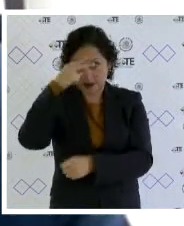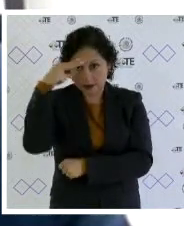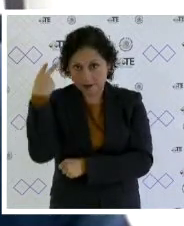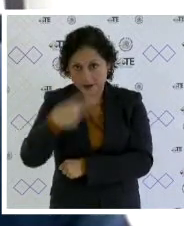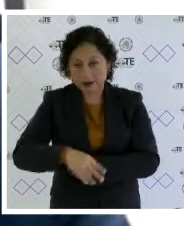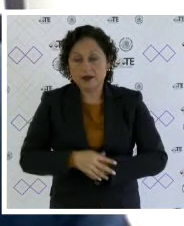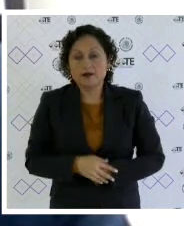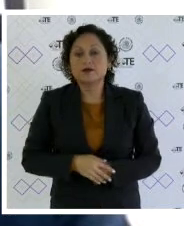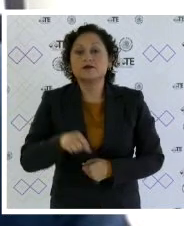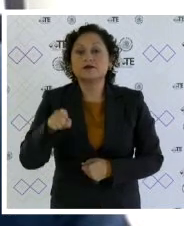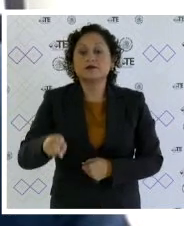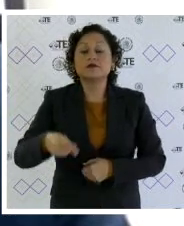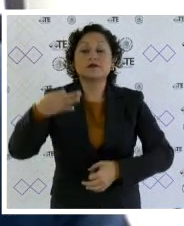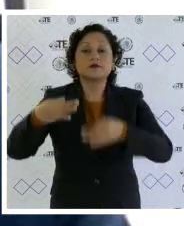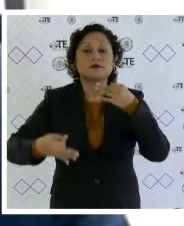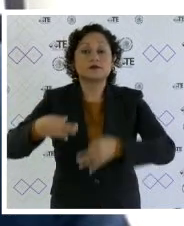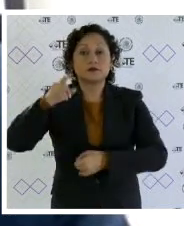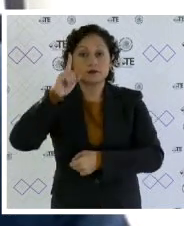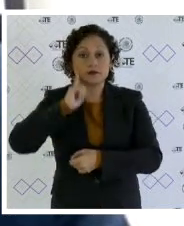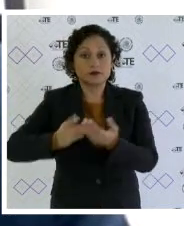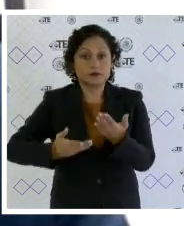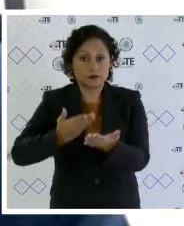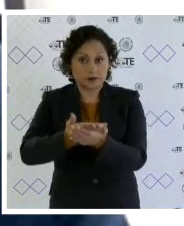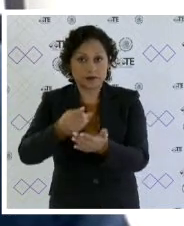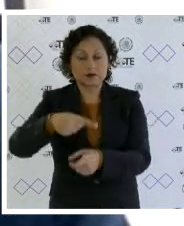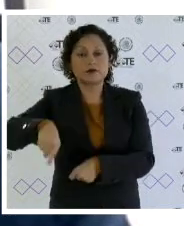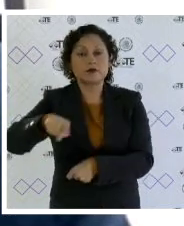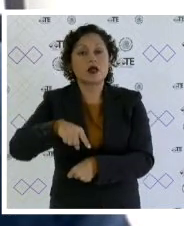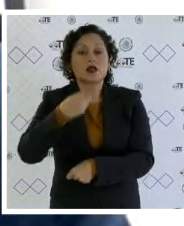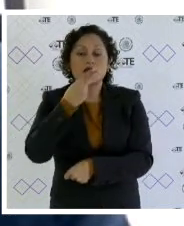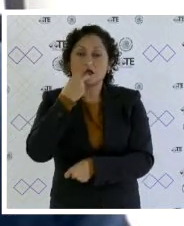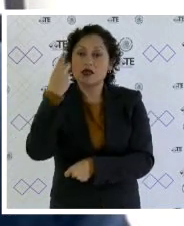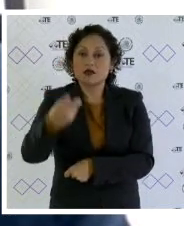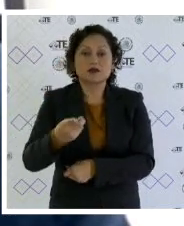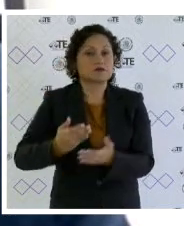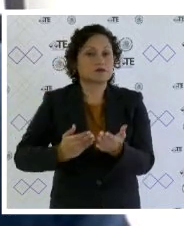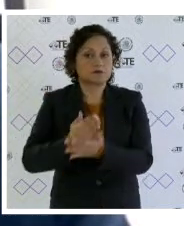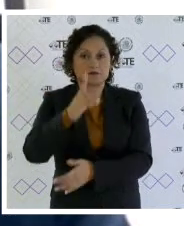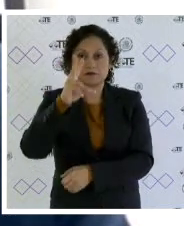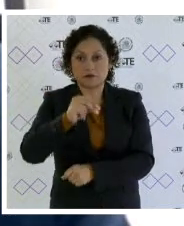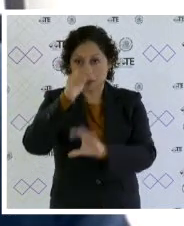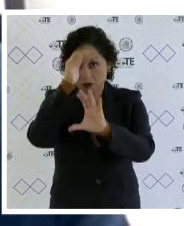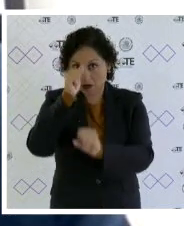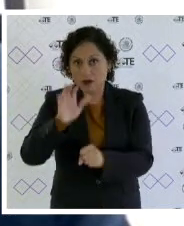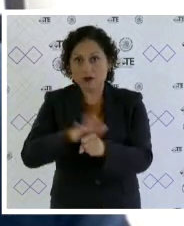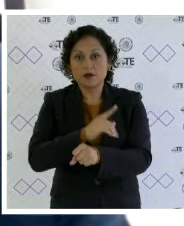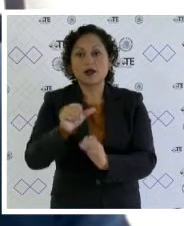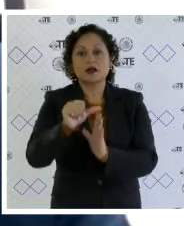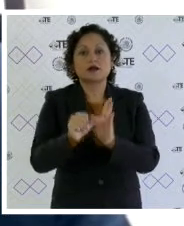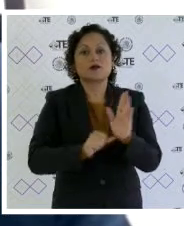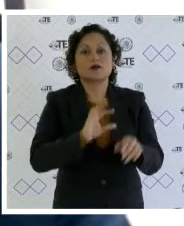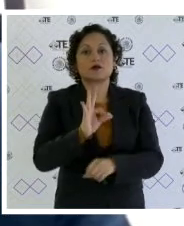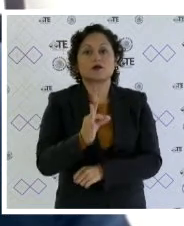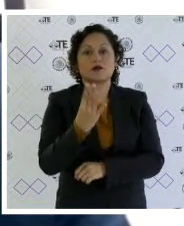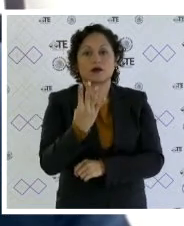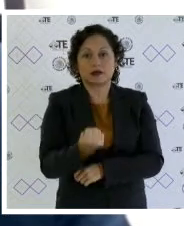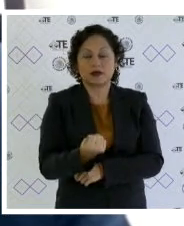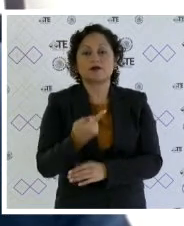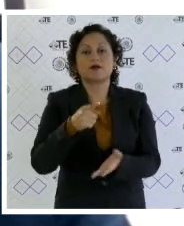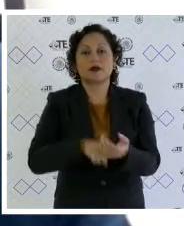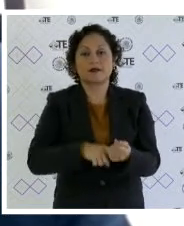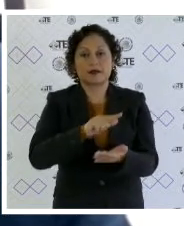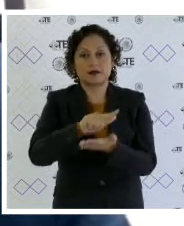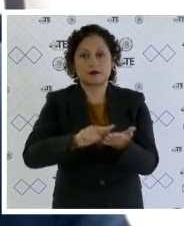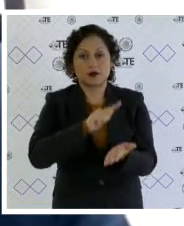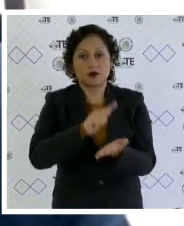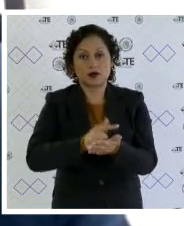magistratura ponente estima que en el caso se actualiza la causal de improcedencia prevista en el artículo 49 fracción décima de la ley progresal